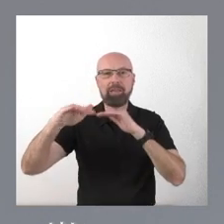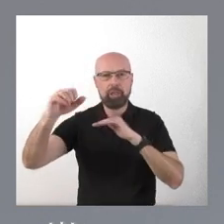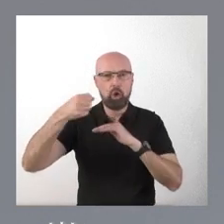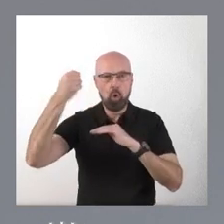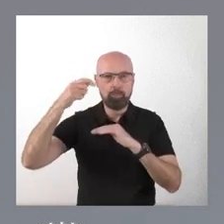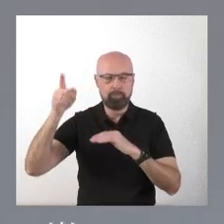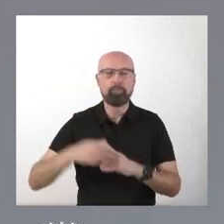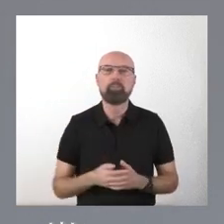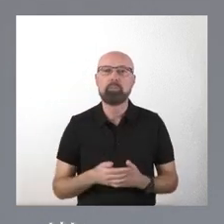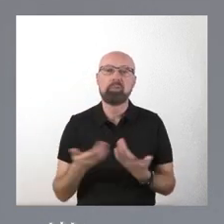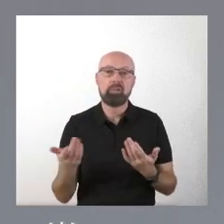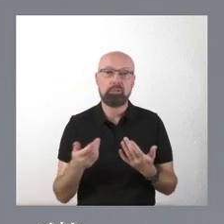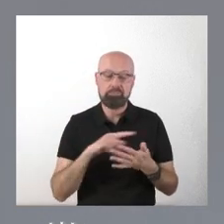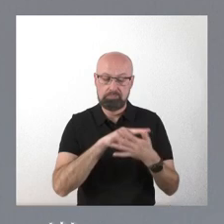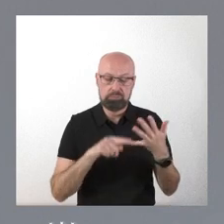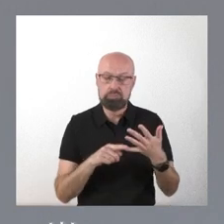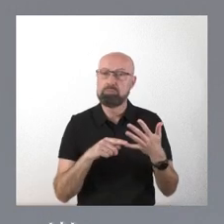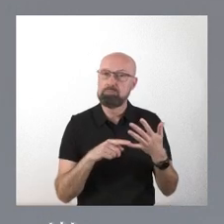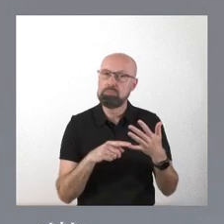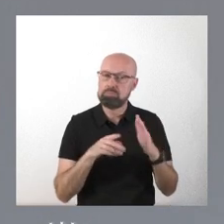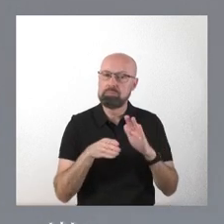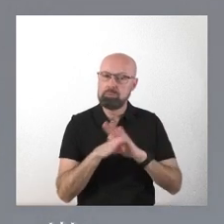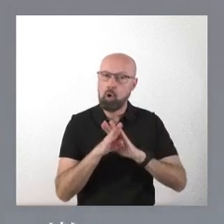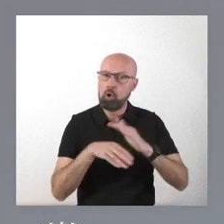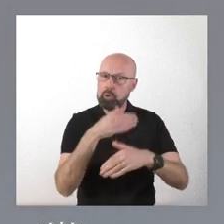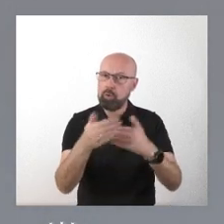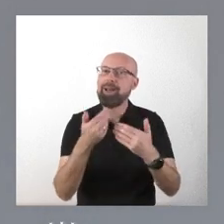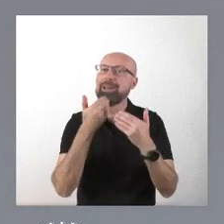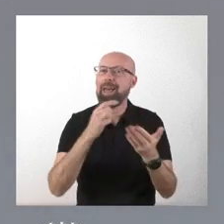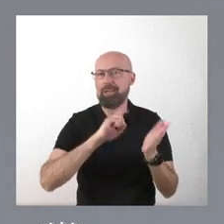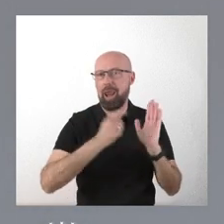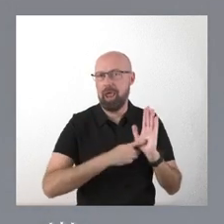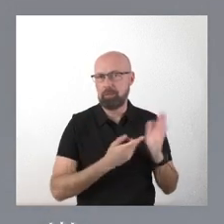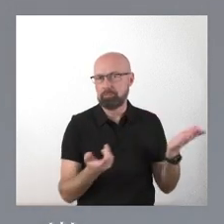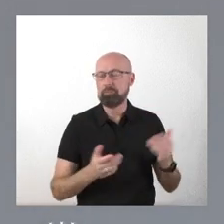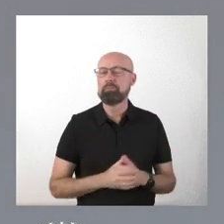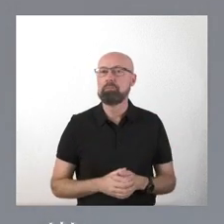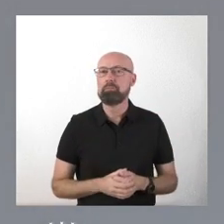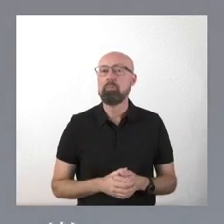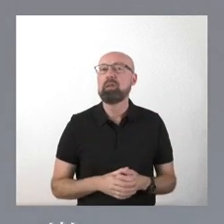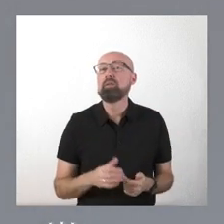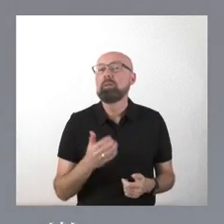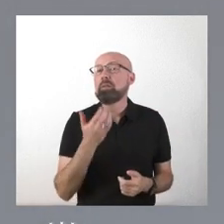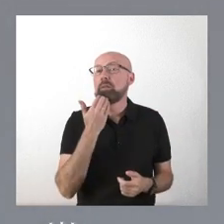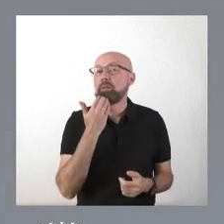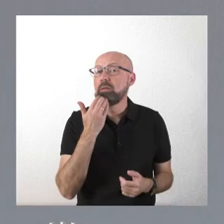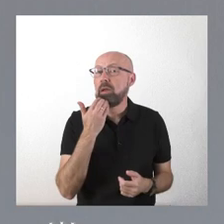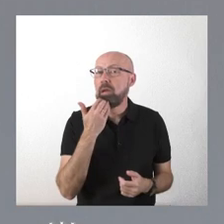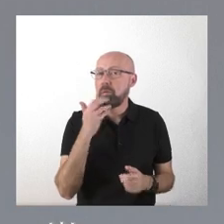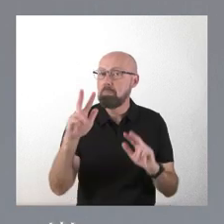a seguir gracias a esta ley. Esto, si me permiten, luego